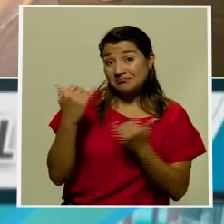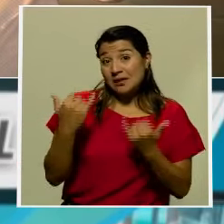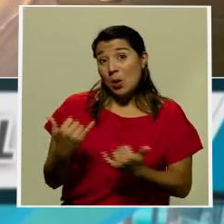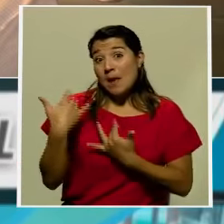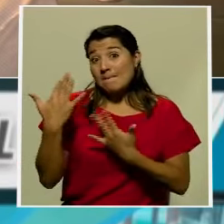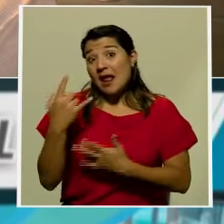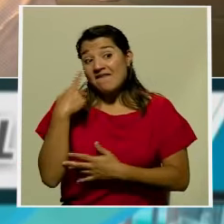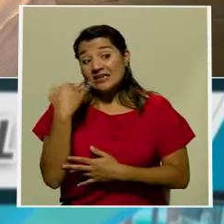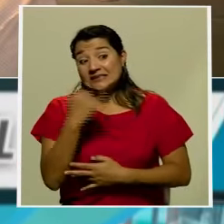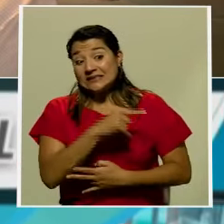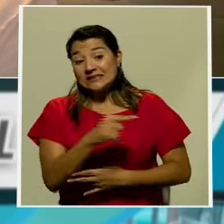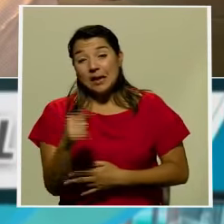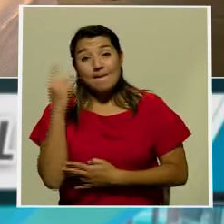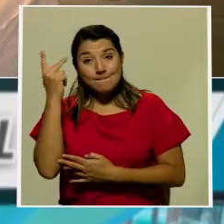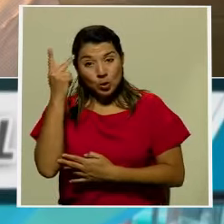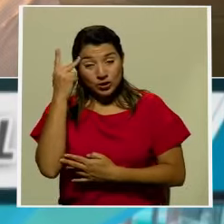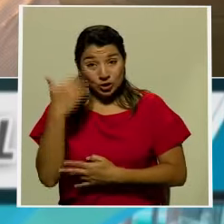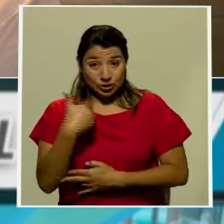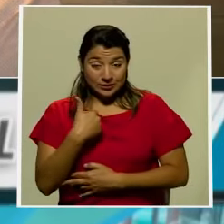tiene